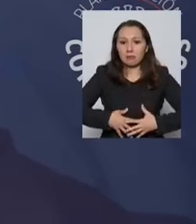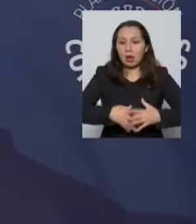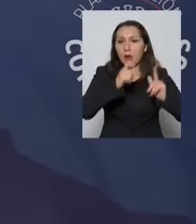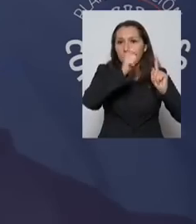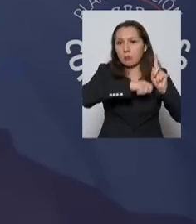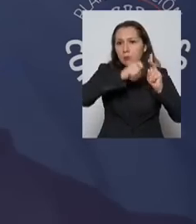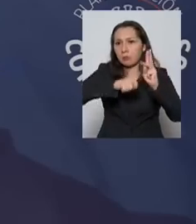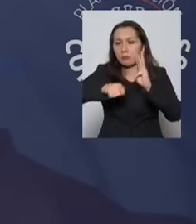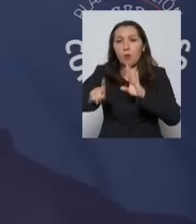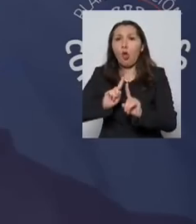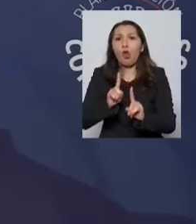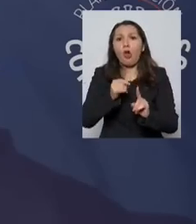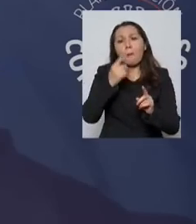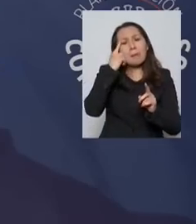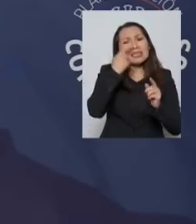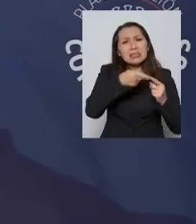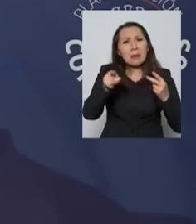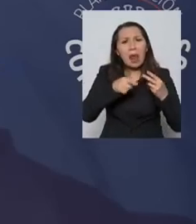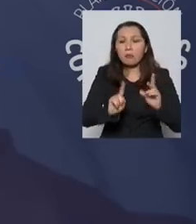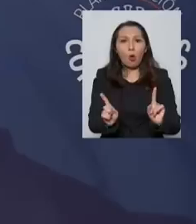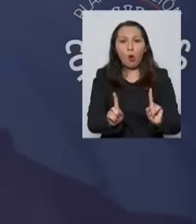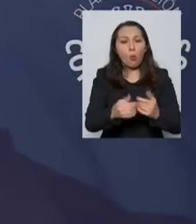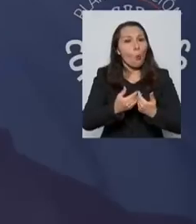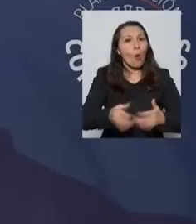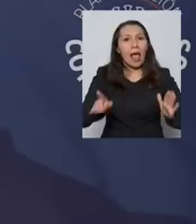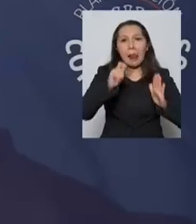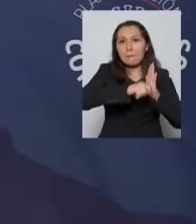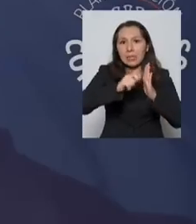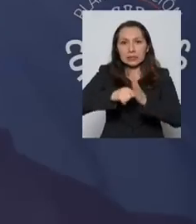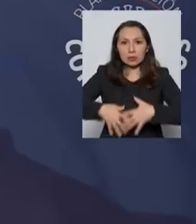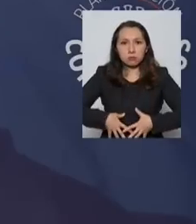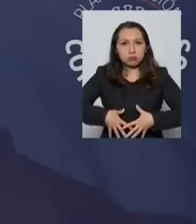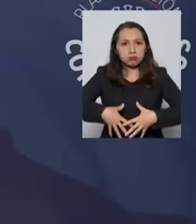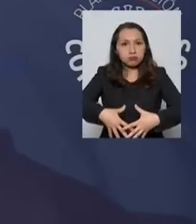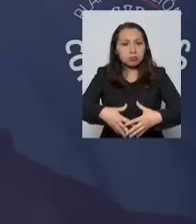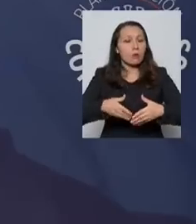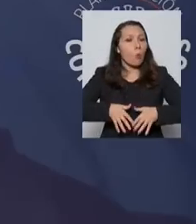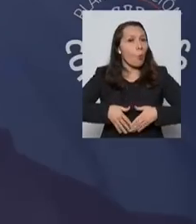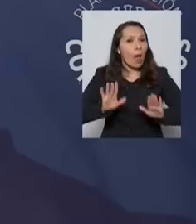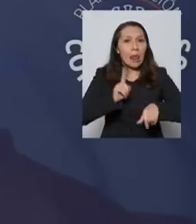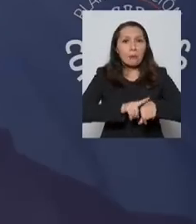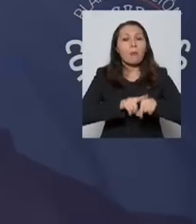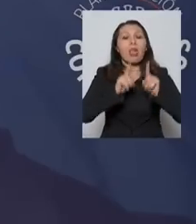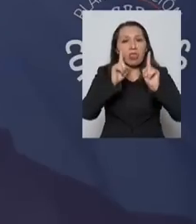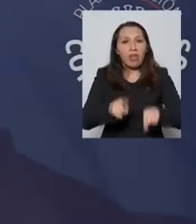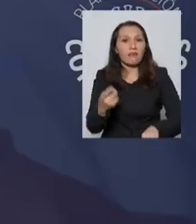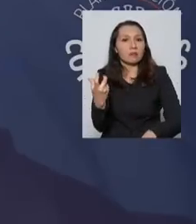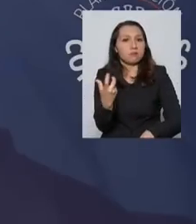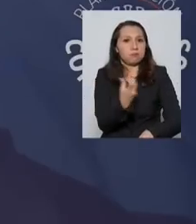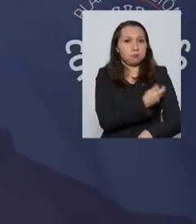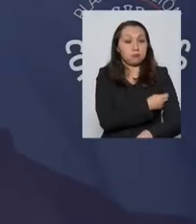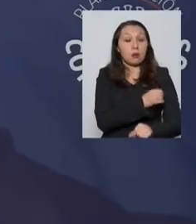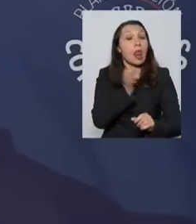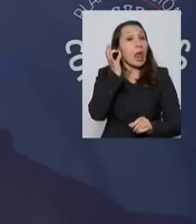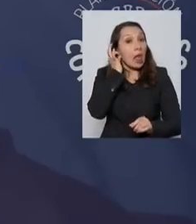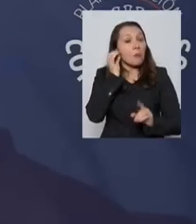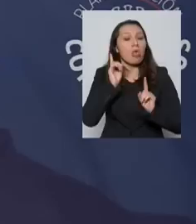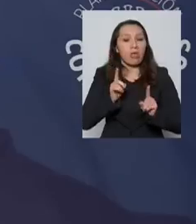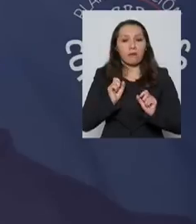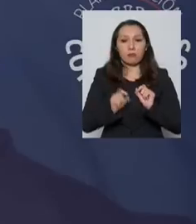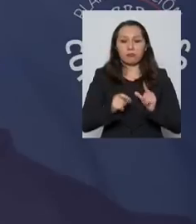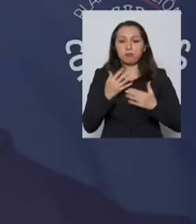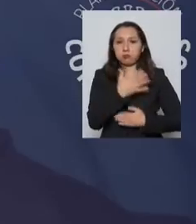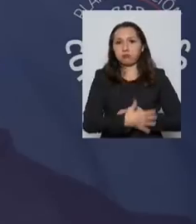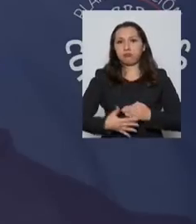no después de una cierta semana, en cualquier edad, en cualquier momento de riesgo, con el objetivo de que ellas se inmunicen